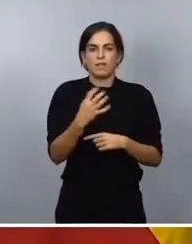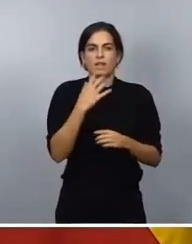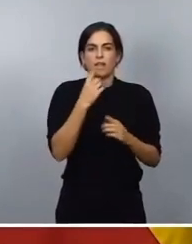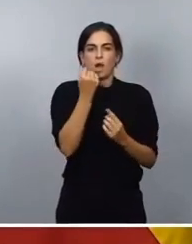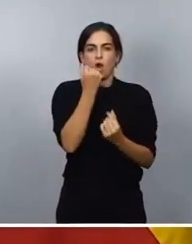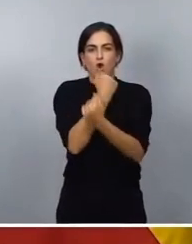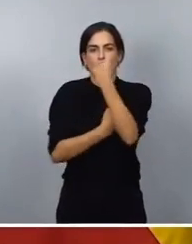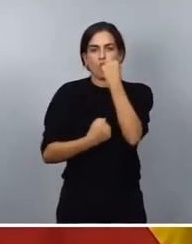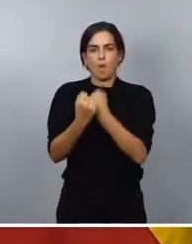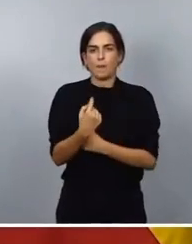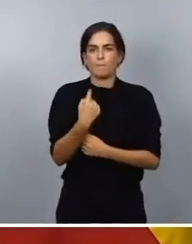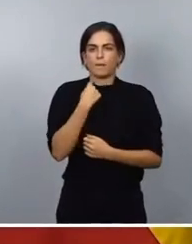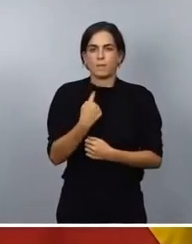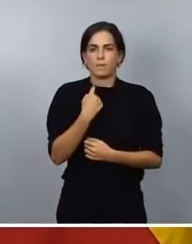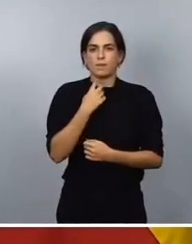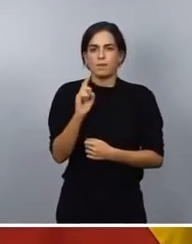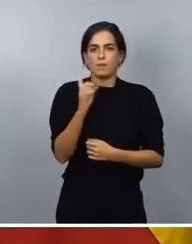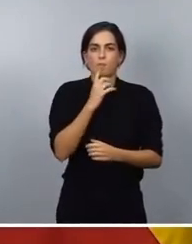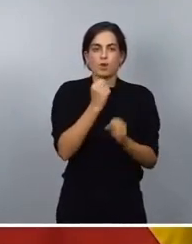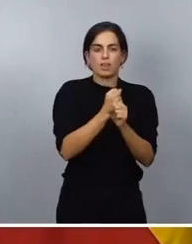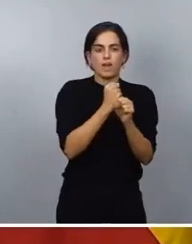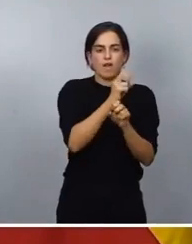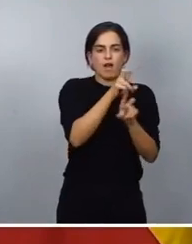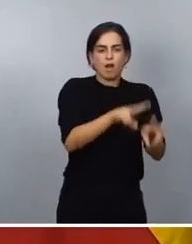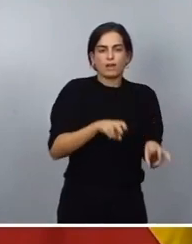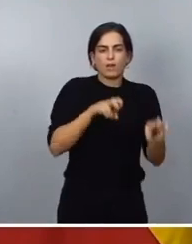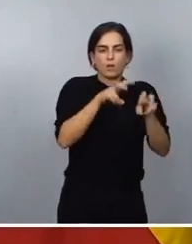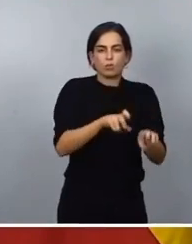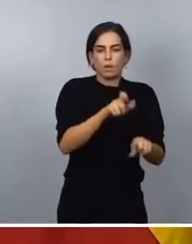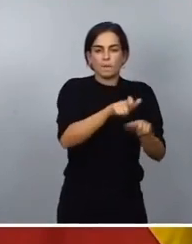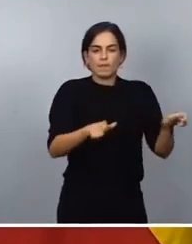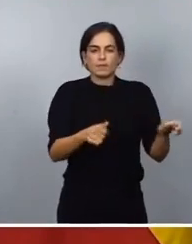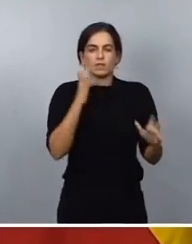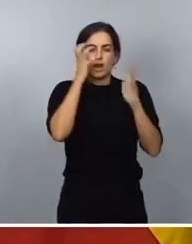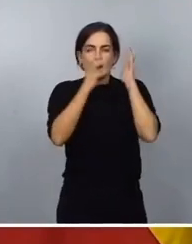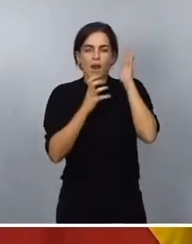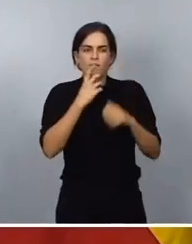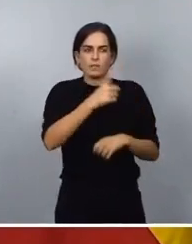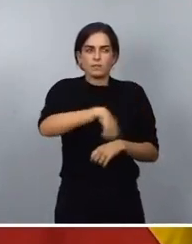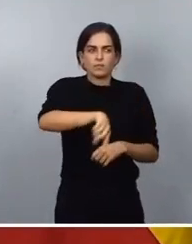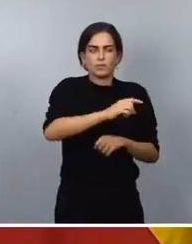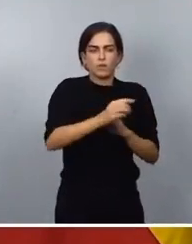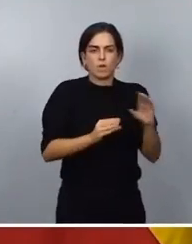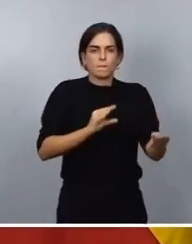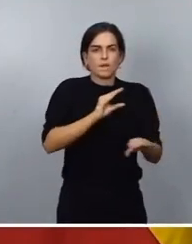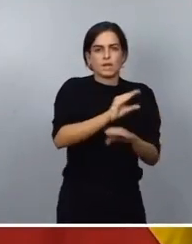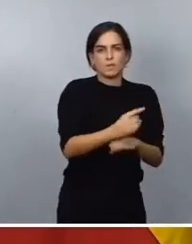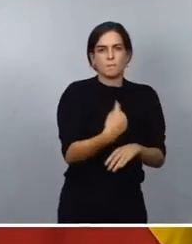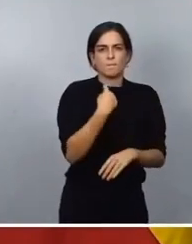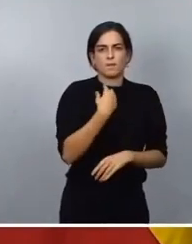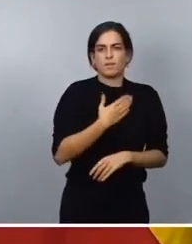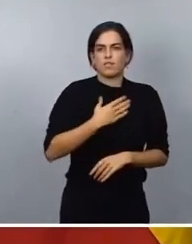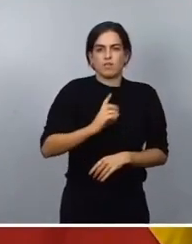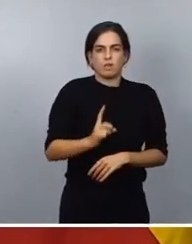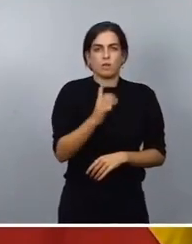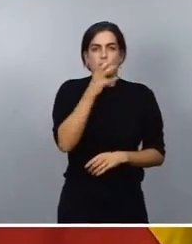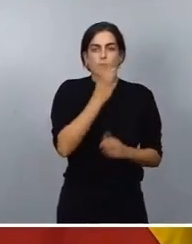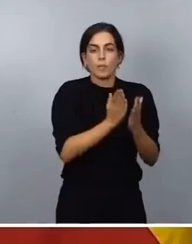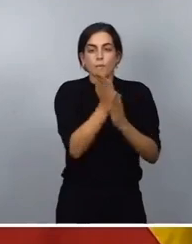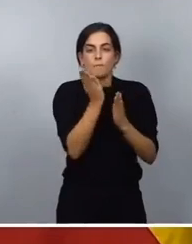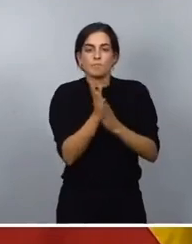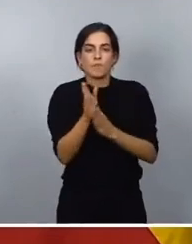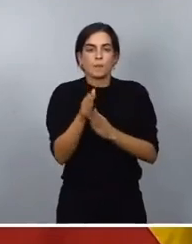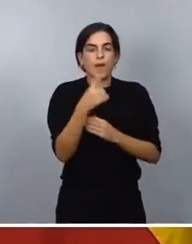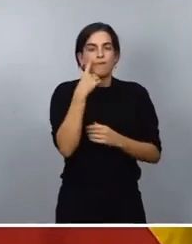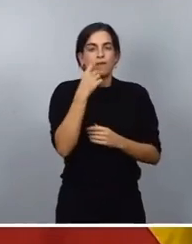nuestros agricultores y ganaderos, su inversión, los medios naturales empleados, todo eso